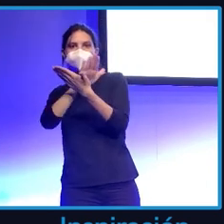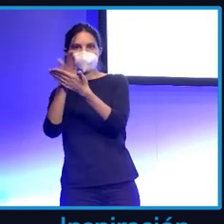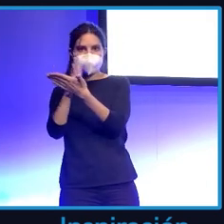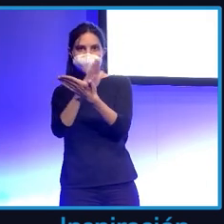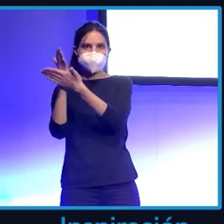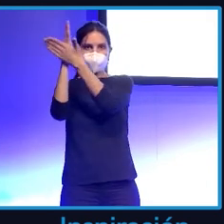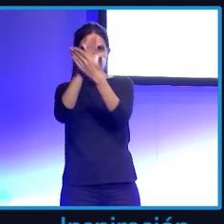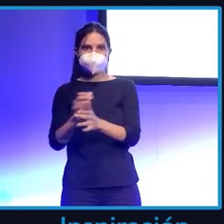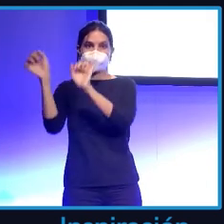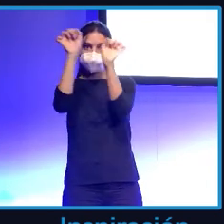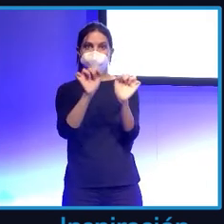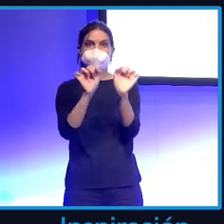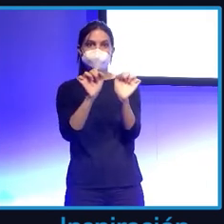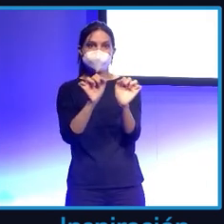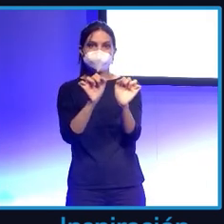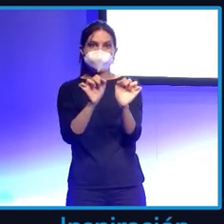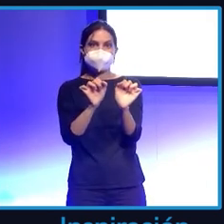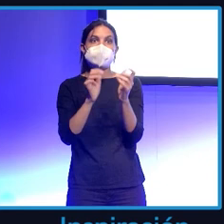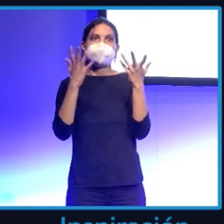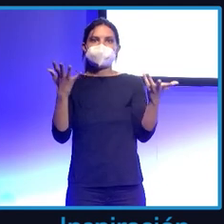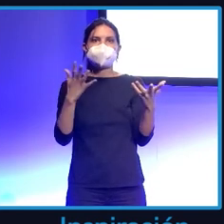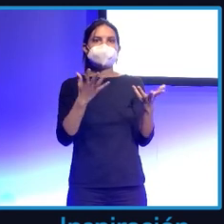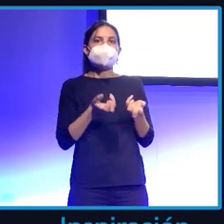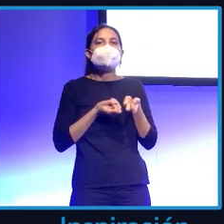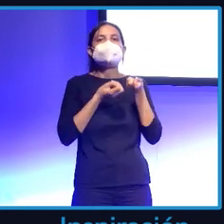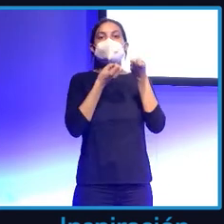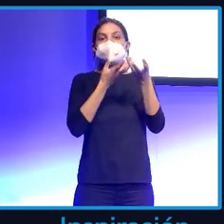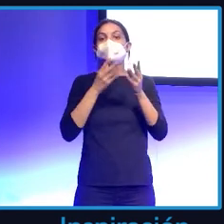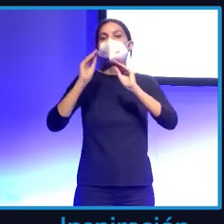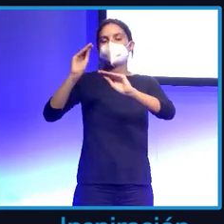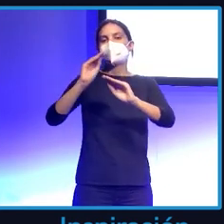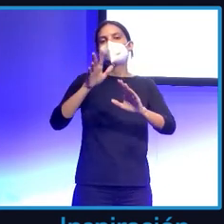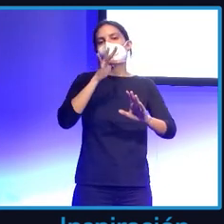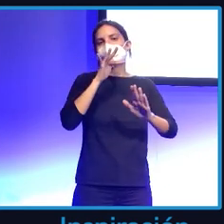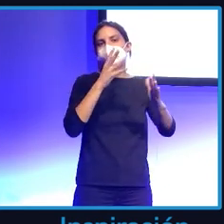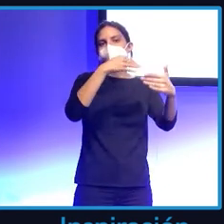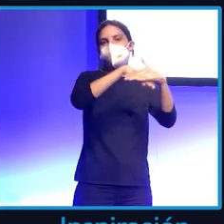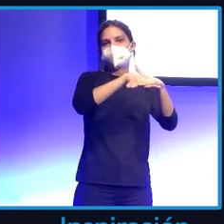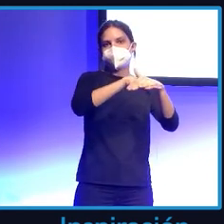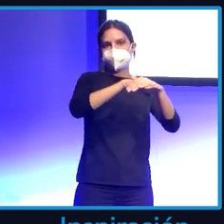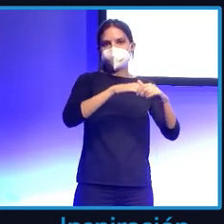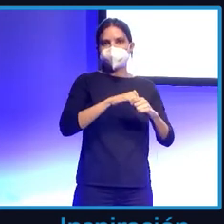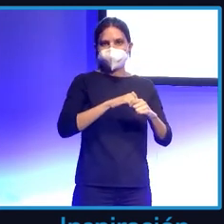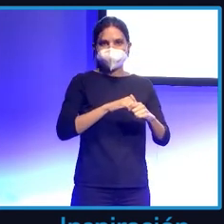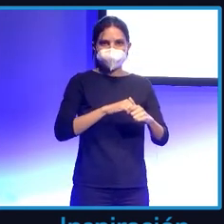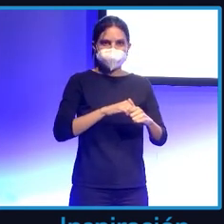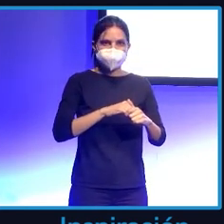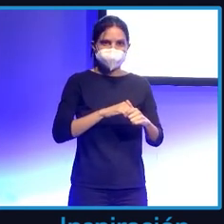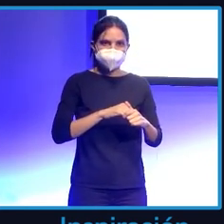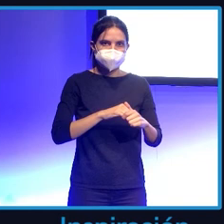simplemente esos días que estuvo ahí pública su información, eso ya lo capchearon un montón, lo capchearon, perdón, un montón de